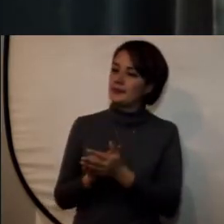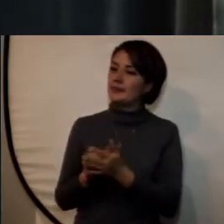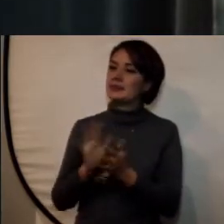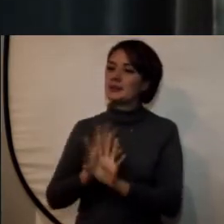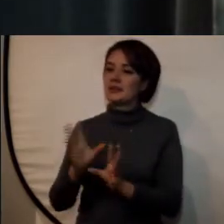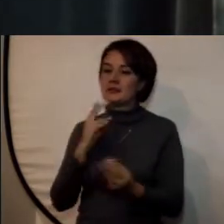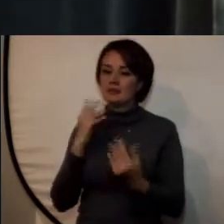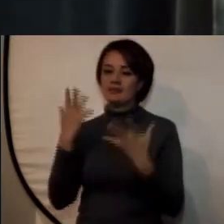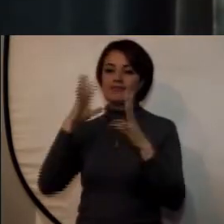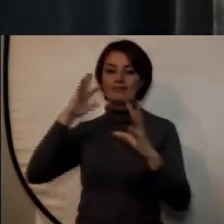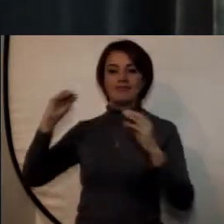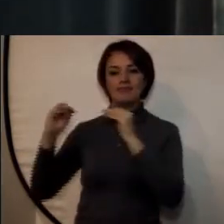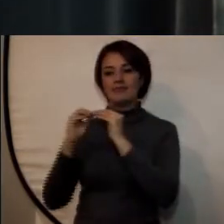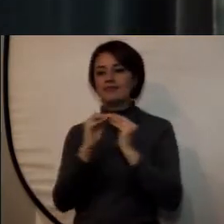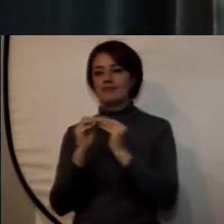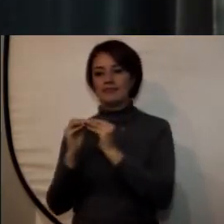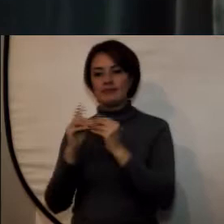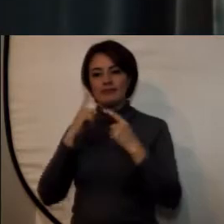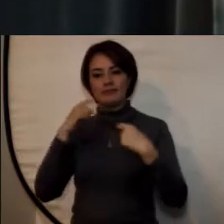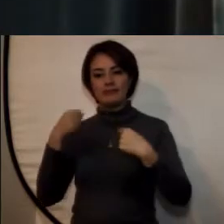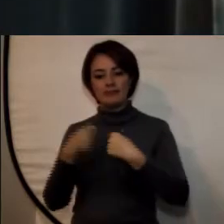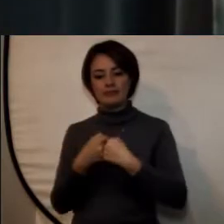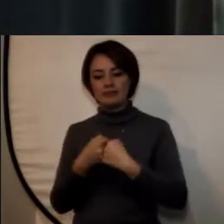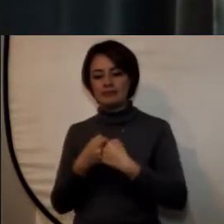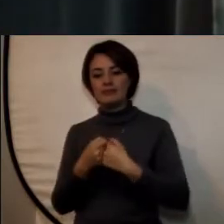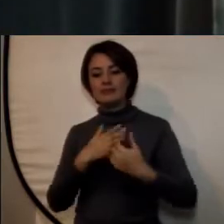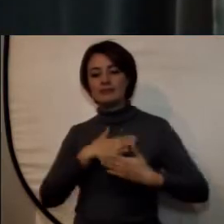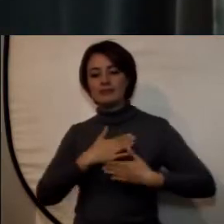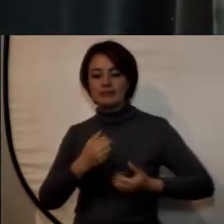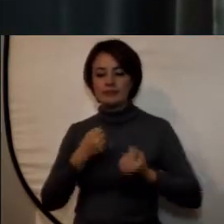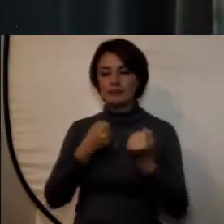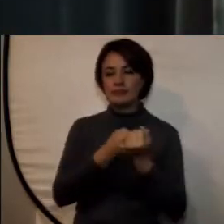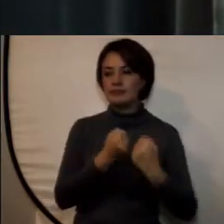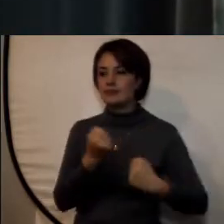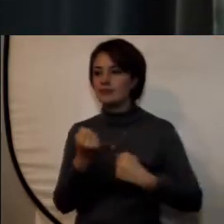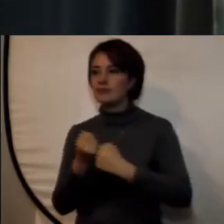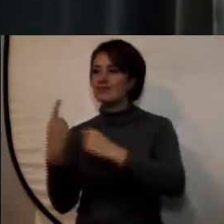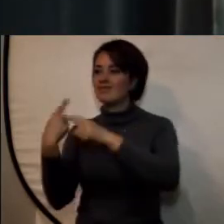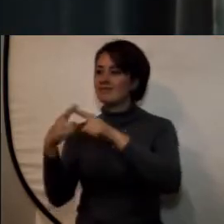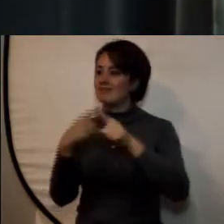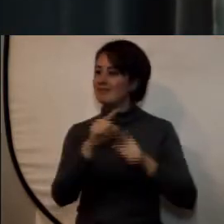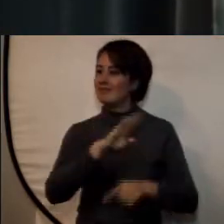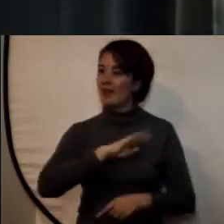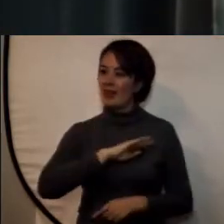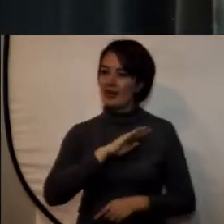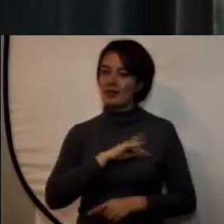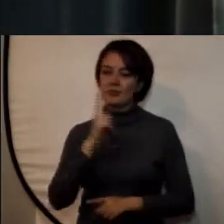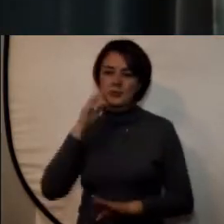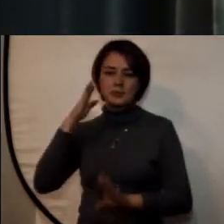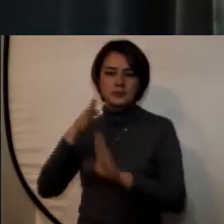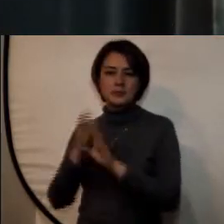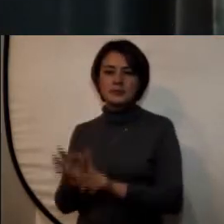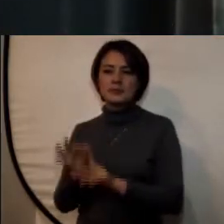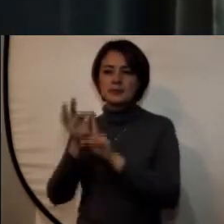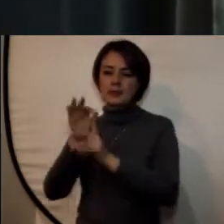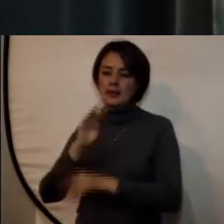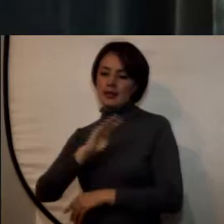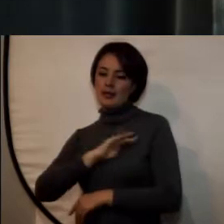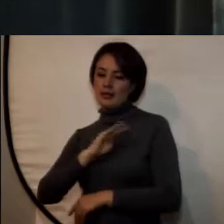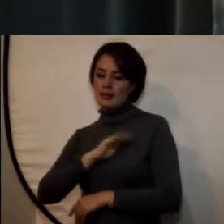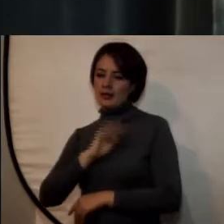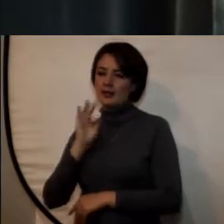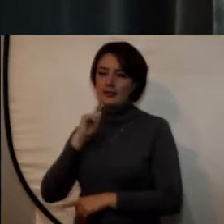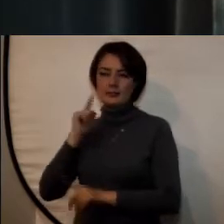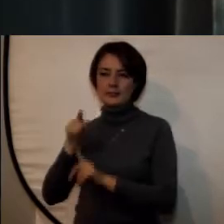celebrado una serie de convenios de cooperación con los diferentes alcaldes y muy particularmente los alcaldes de